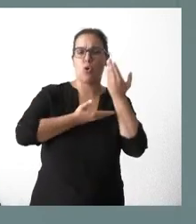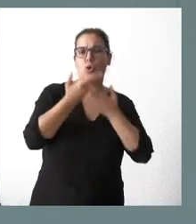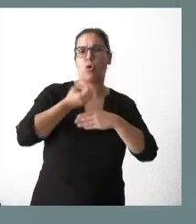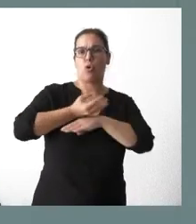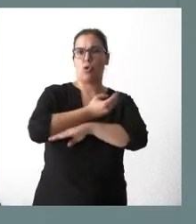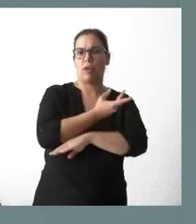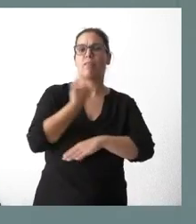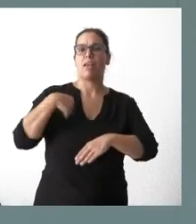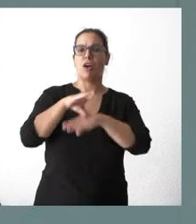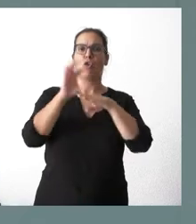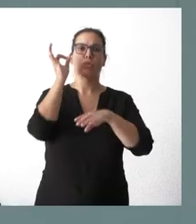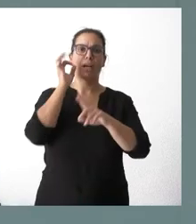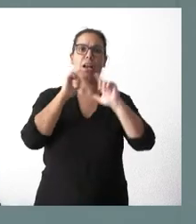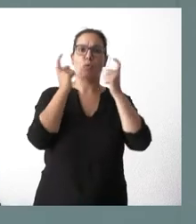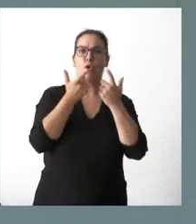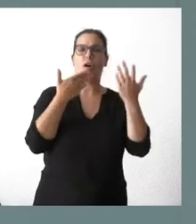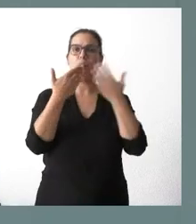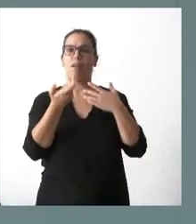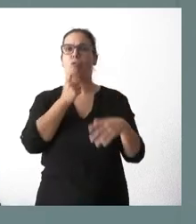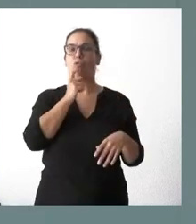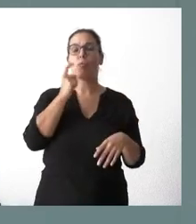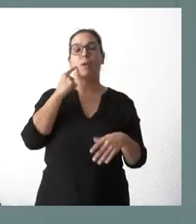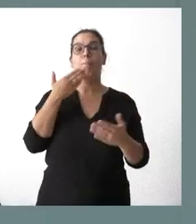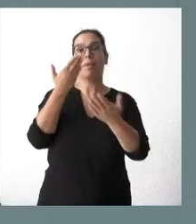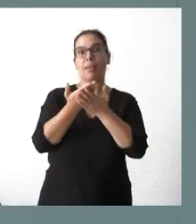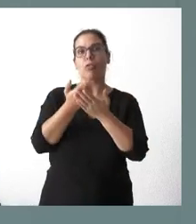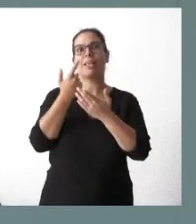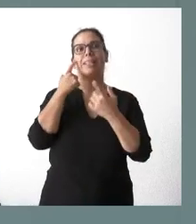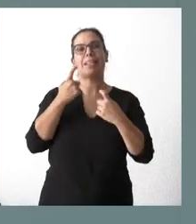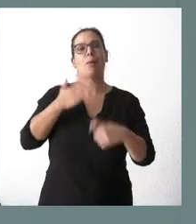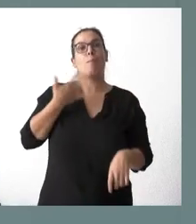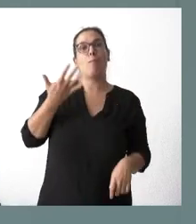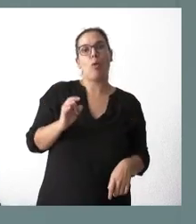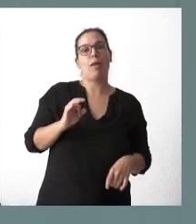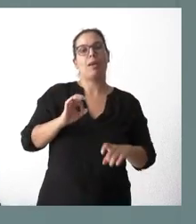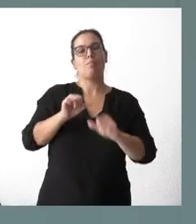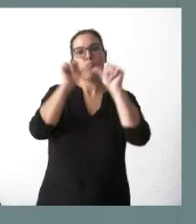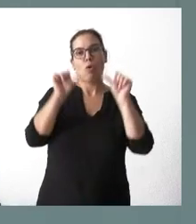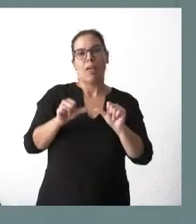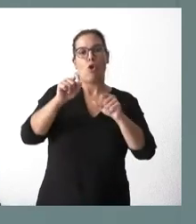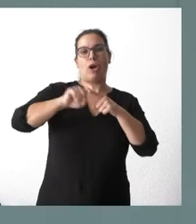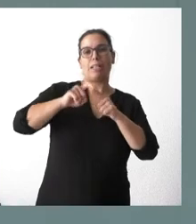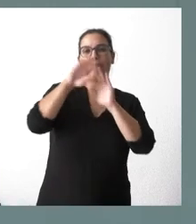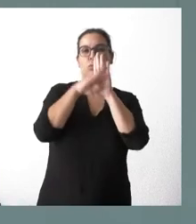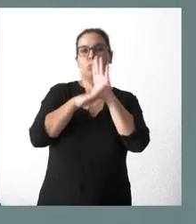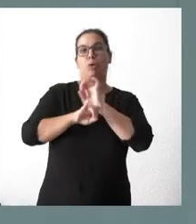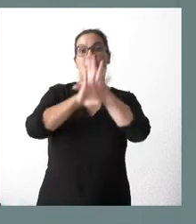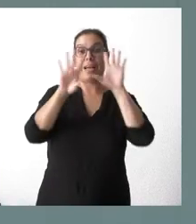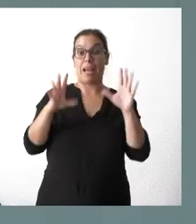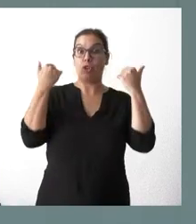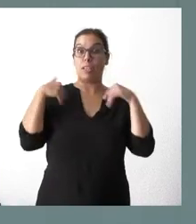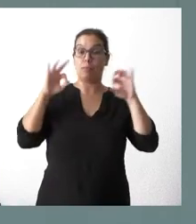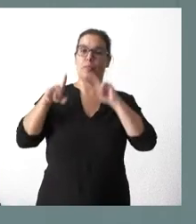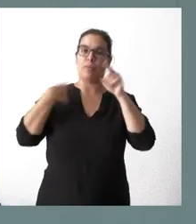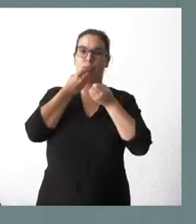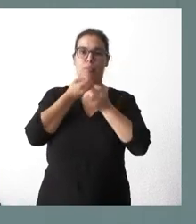reunión con RENFE y sí que estamos instando a que seamos capaces de definir cuanto antes el modelo y las características y, por tanto, cuando lo tengamos definido, pues lo haremos